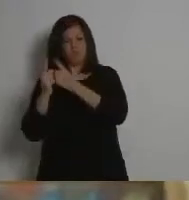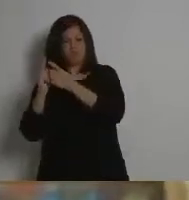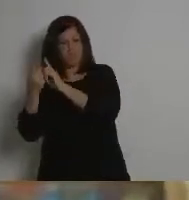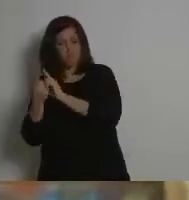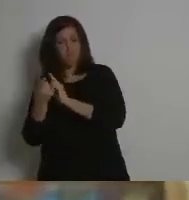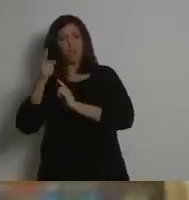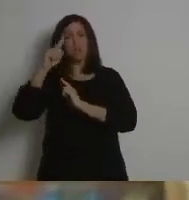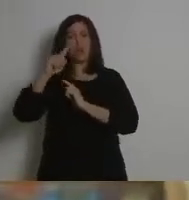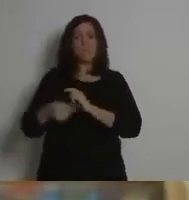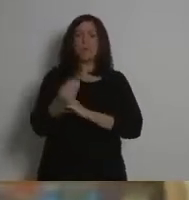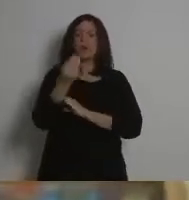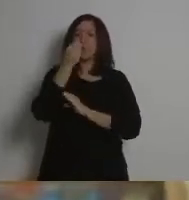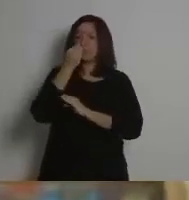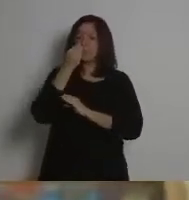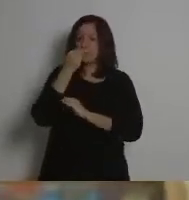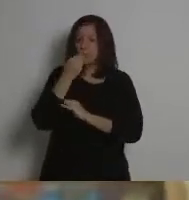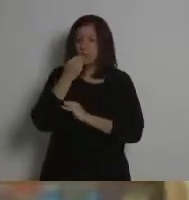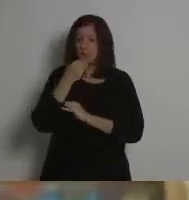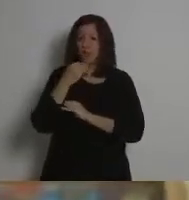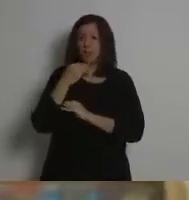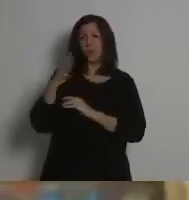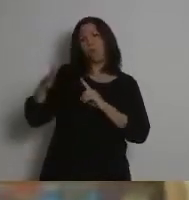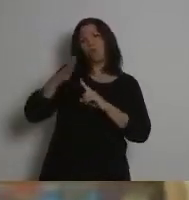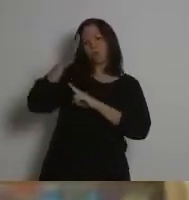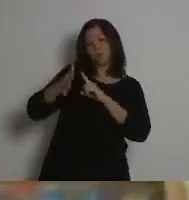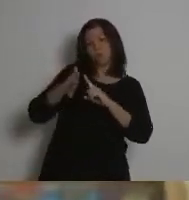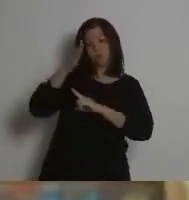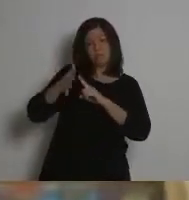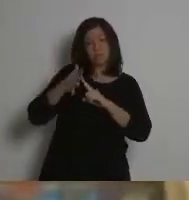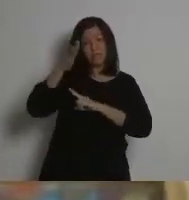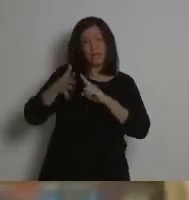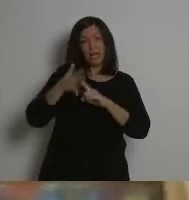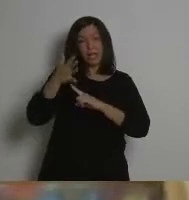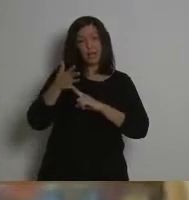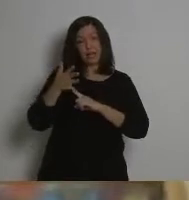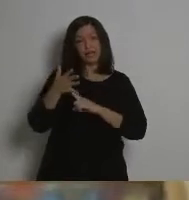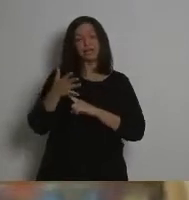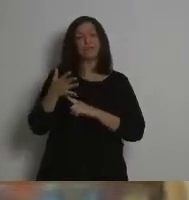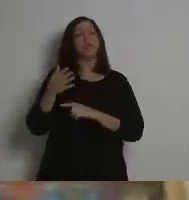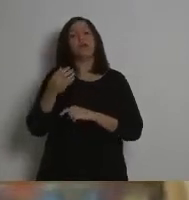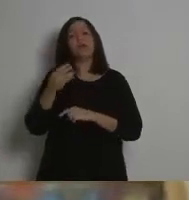los piensos industriales, los pesticidas.